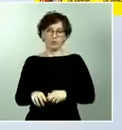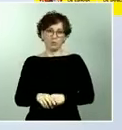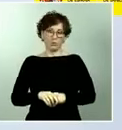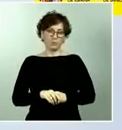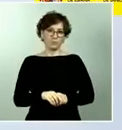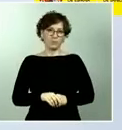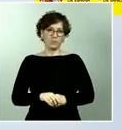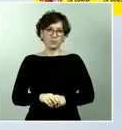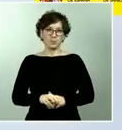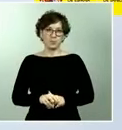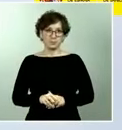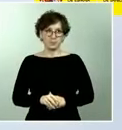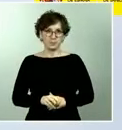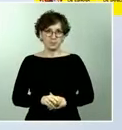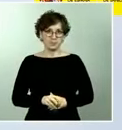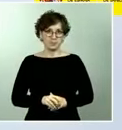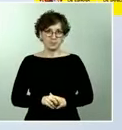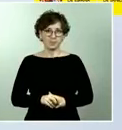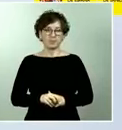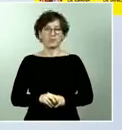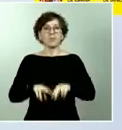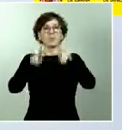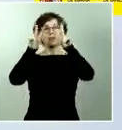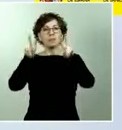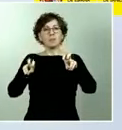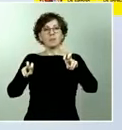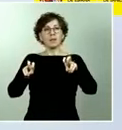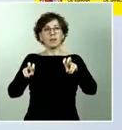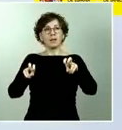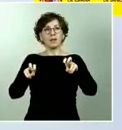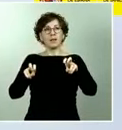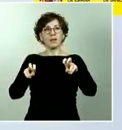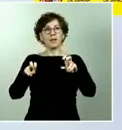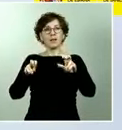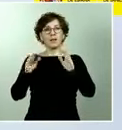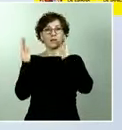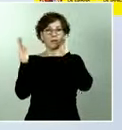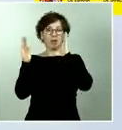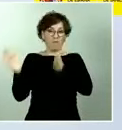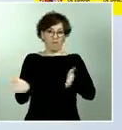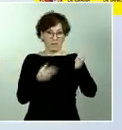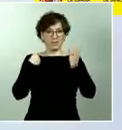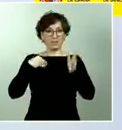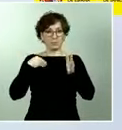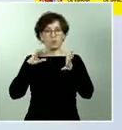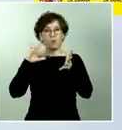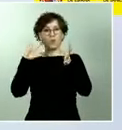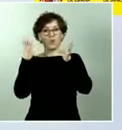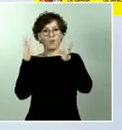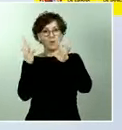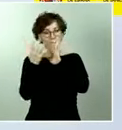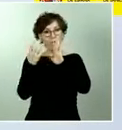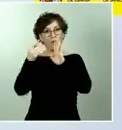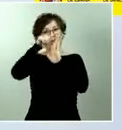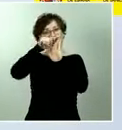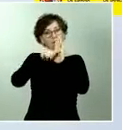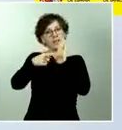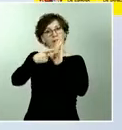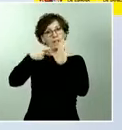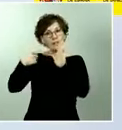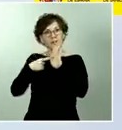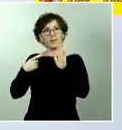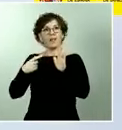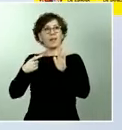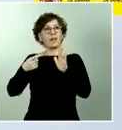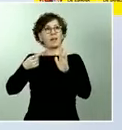desescalada y en el ámbito especialmente del turismo y la conectividad que afecta sobre todo al sector aéreo pues nosotros